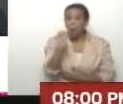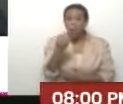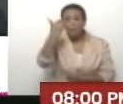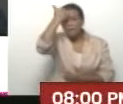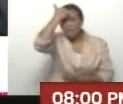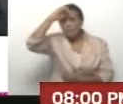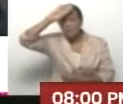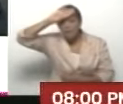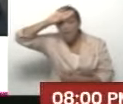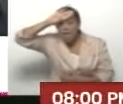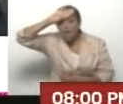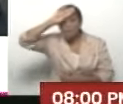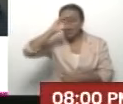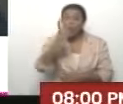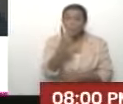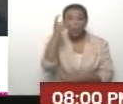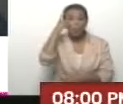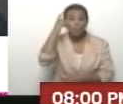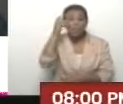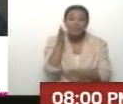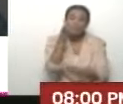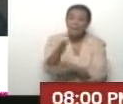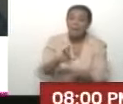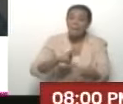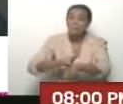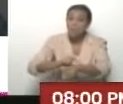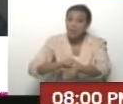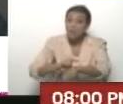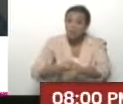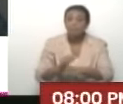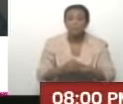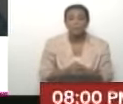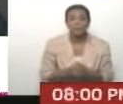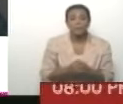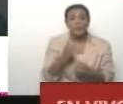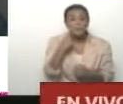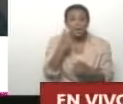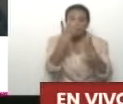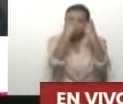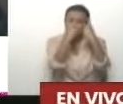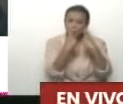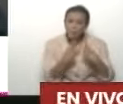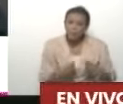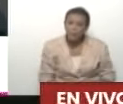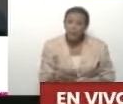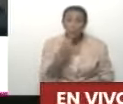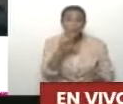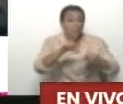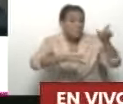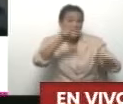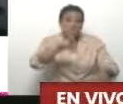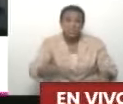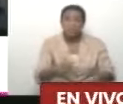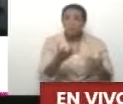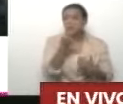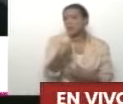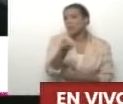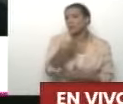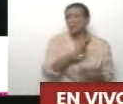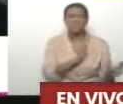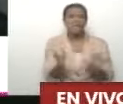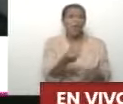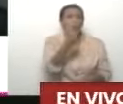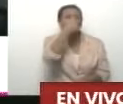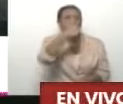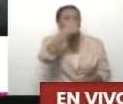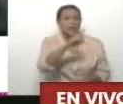fiebre y pasan de los dos días, tienen que acudir al médico para el respectivo chequeo, porque muchas personas se automedican y dicen, no, eso